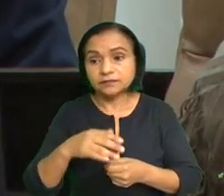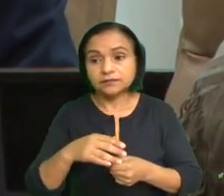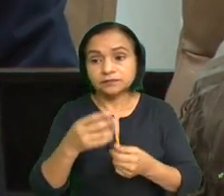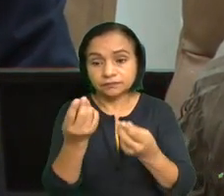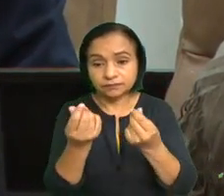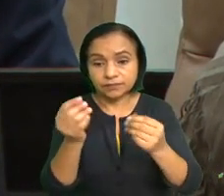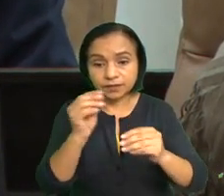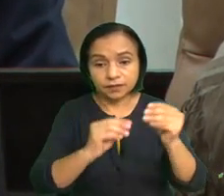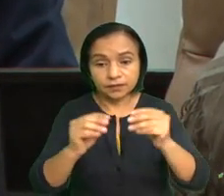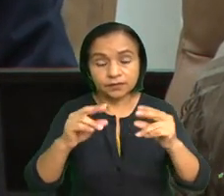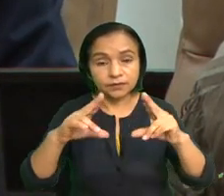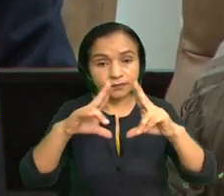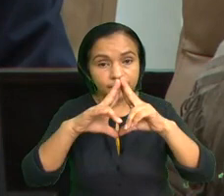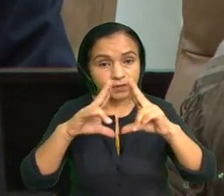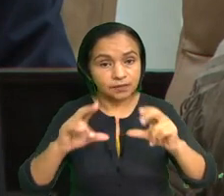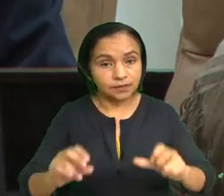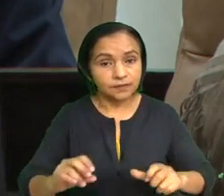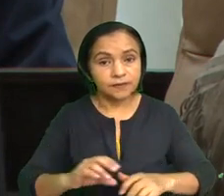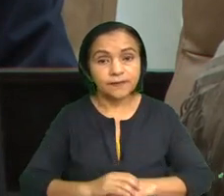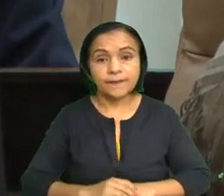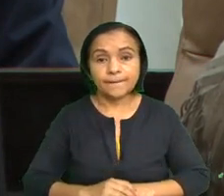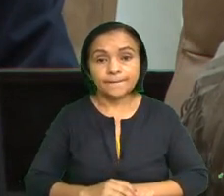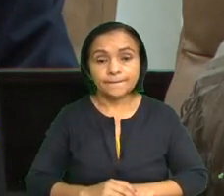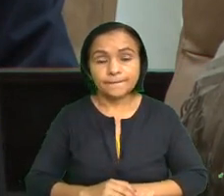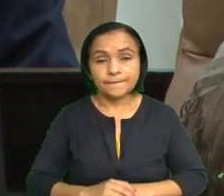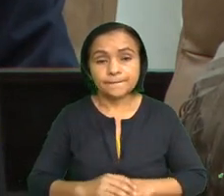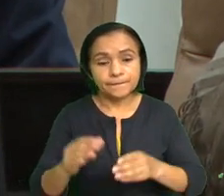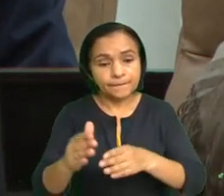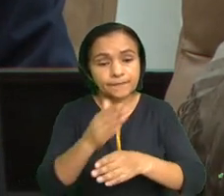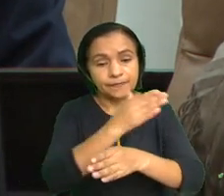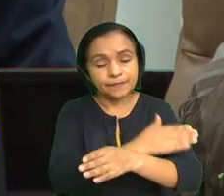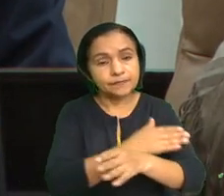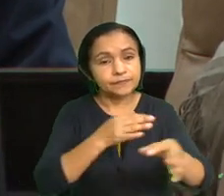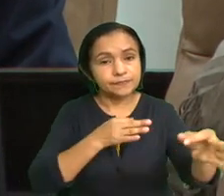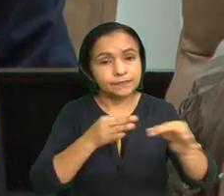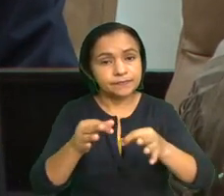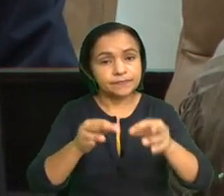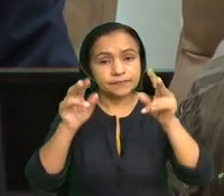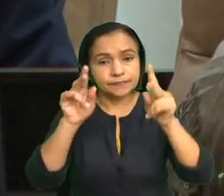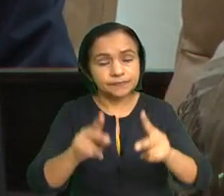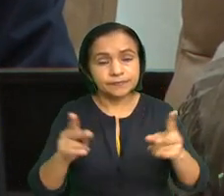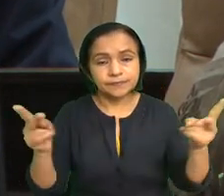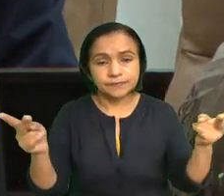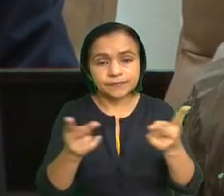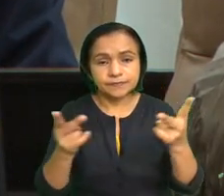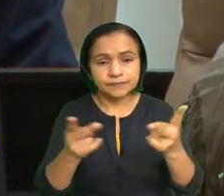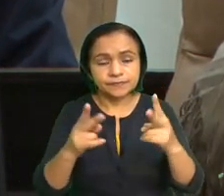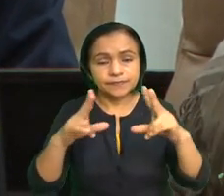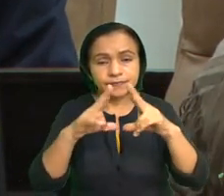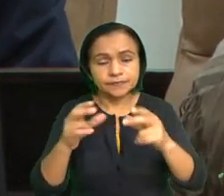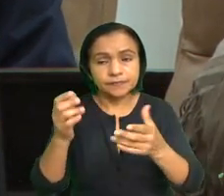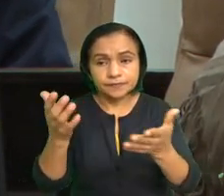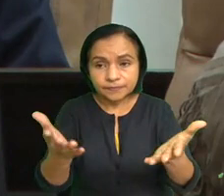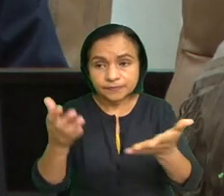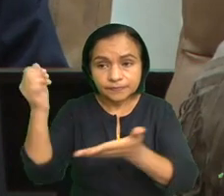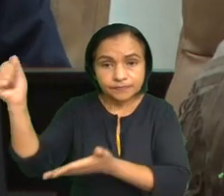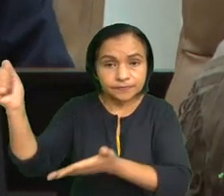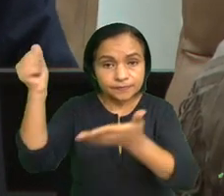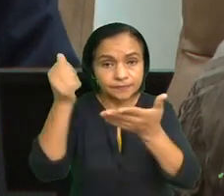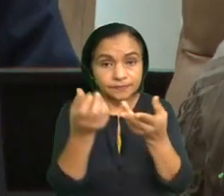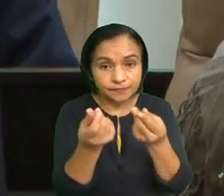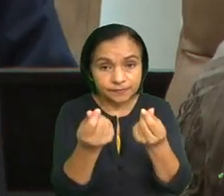economía del país. Por tanto, para los ciudadanos que quieran hacer inversiones o